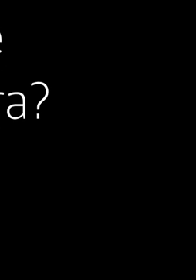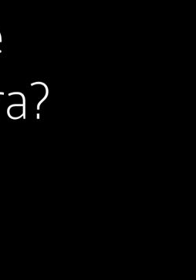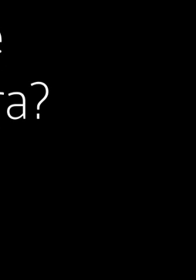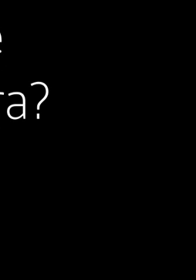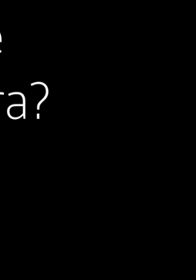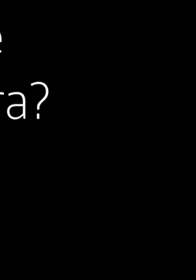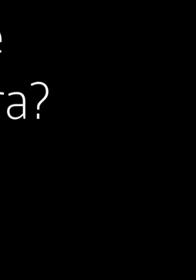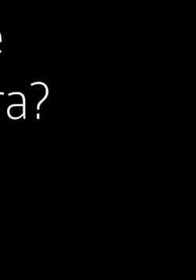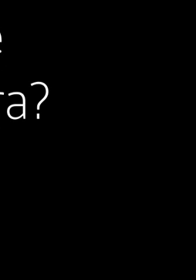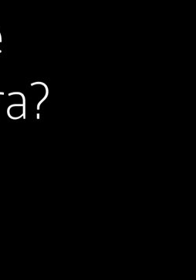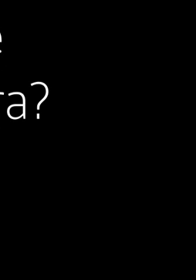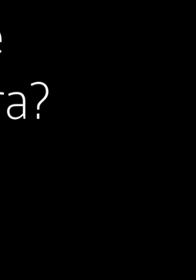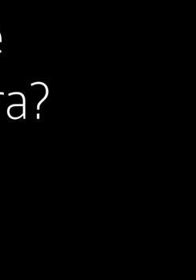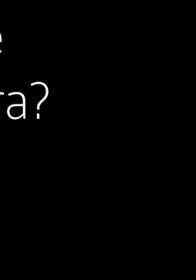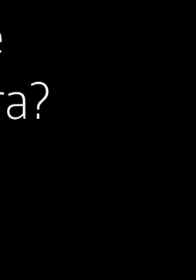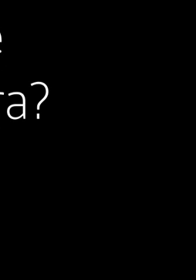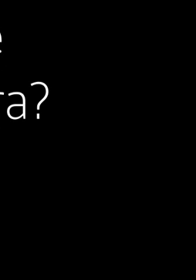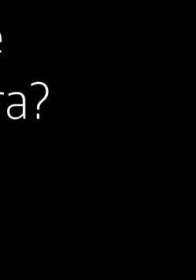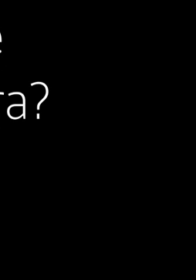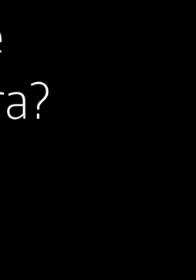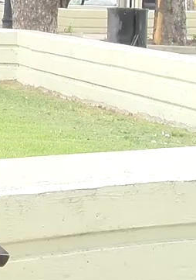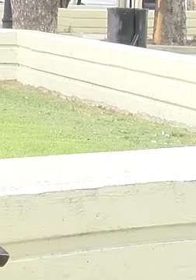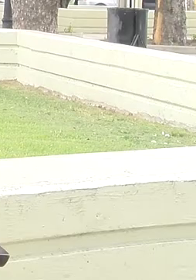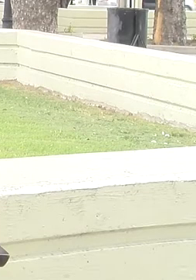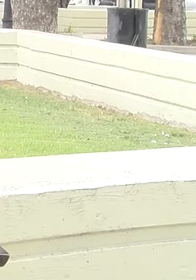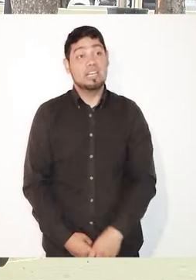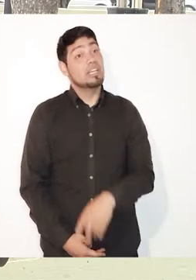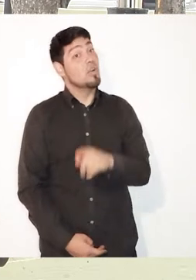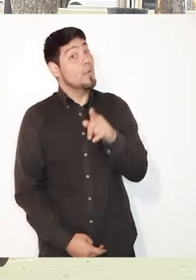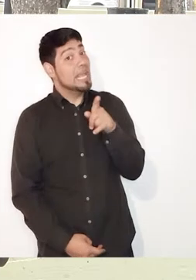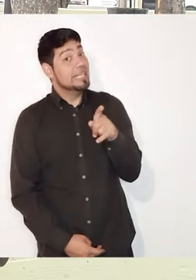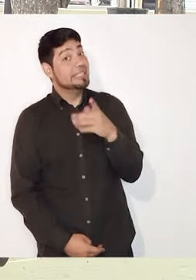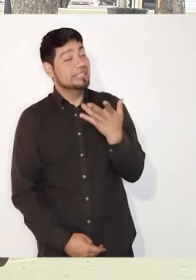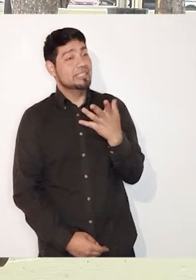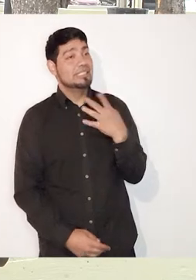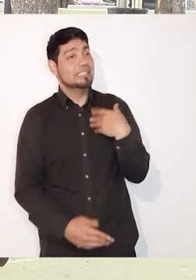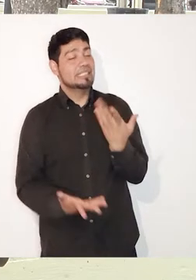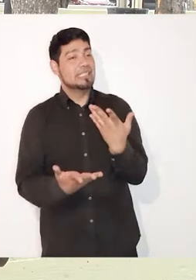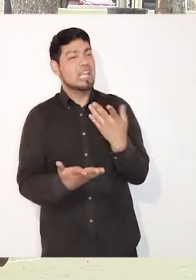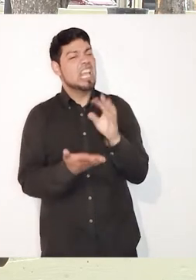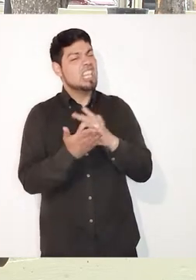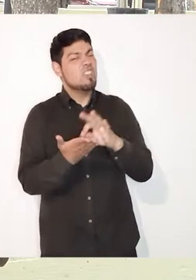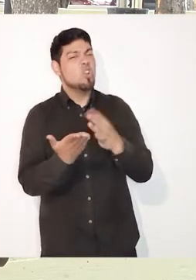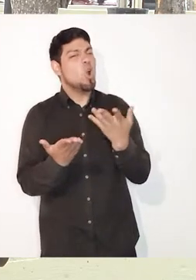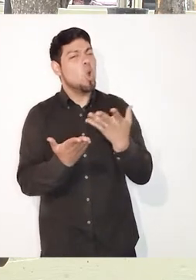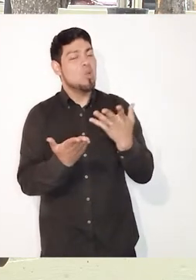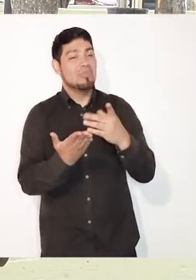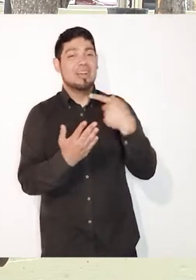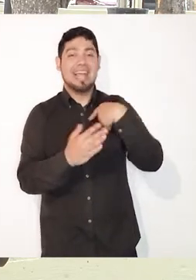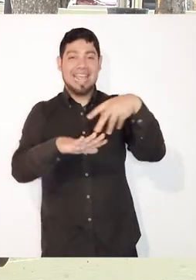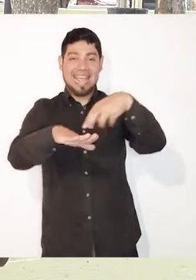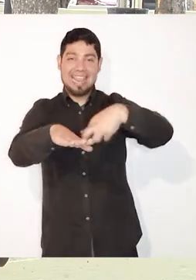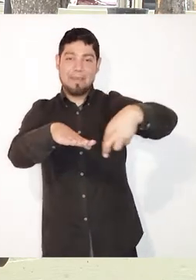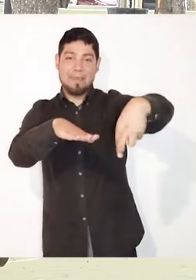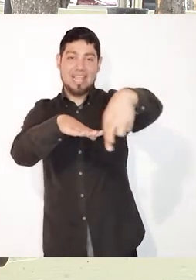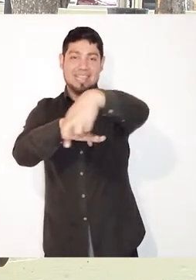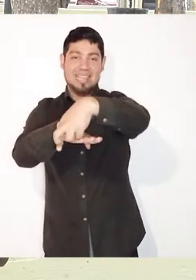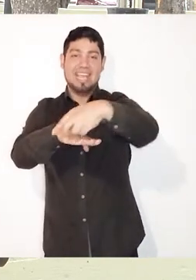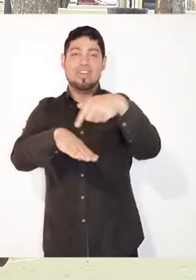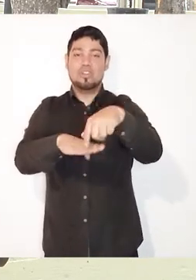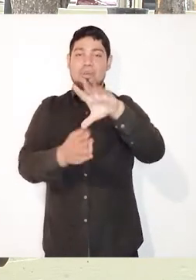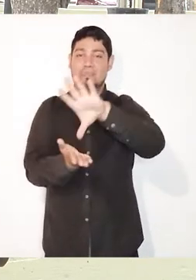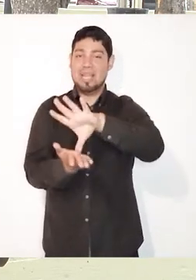¿Cuál fue tu fuente de inspiración para esa obra? Esa obra está ambientada en la Patagonia Argentina, en la provincia de Santa Cruz,